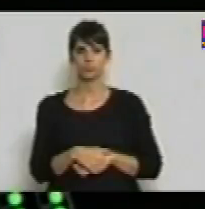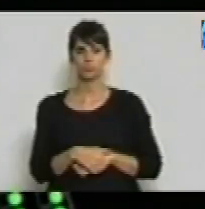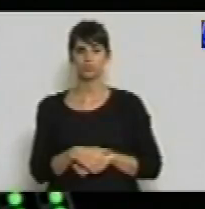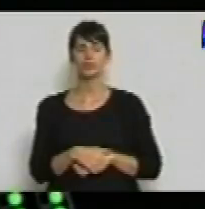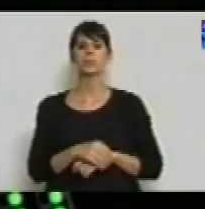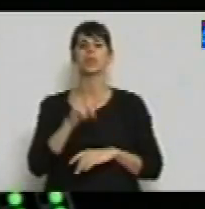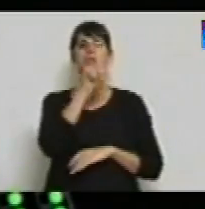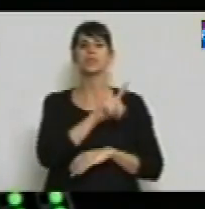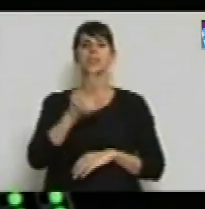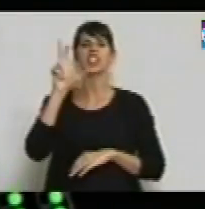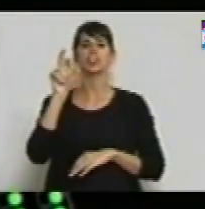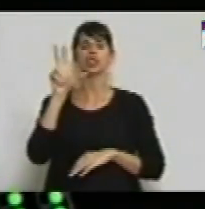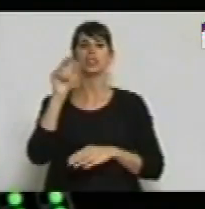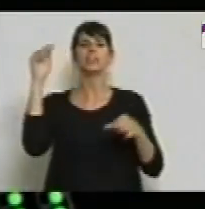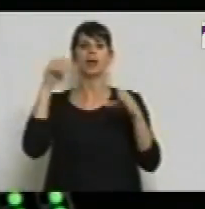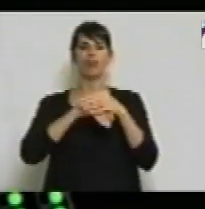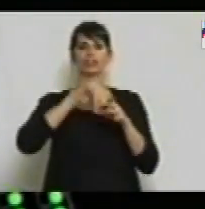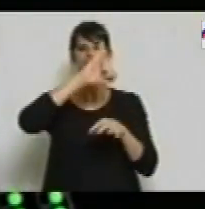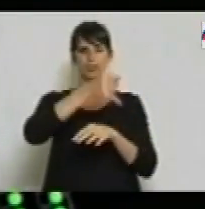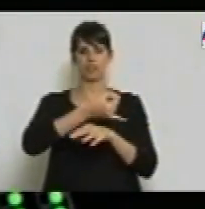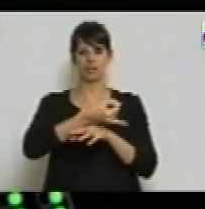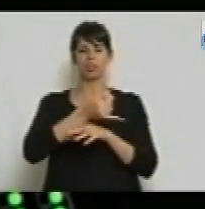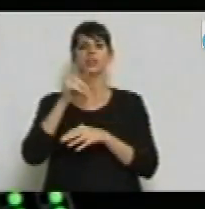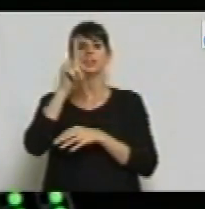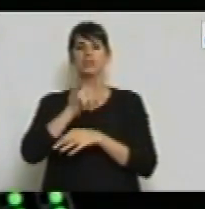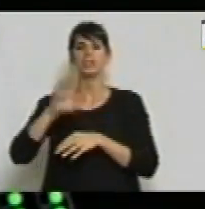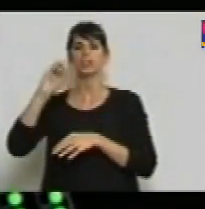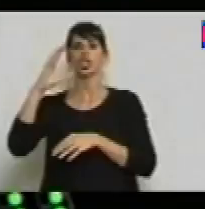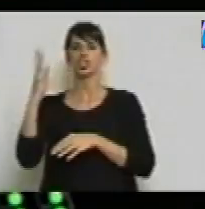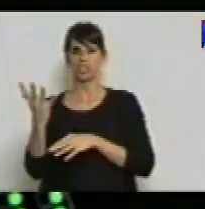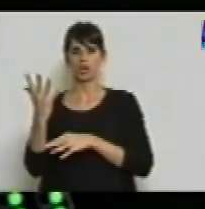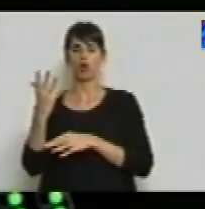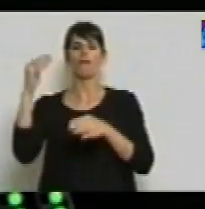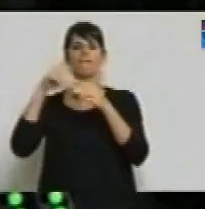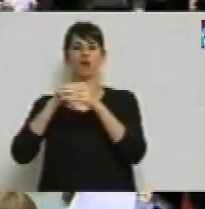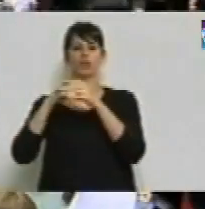130 votos afirmativos, 105 negativos.